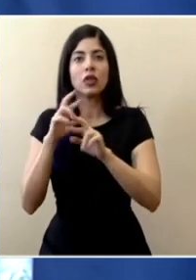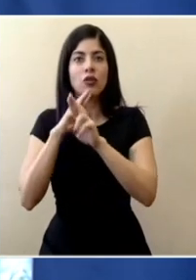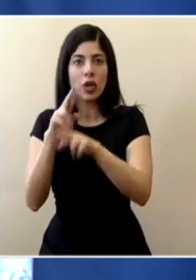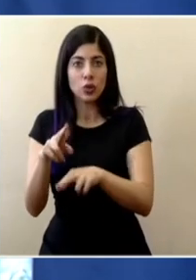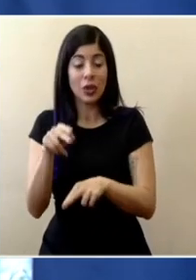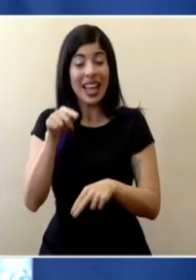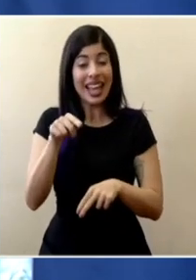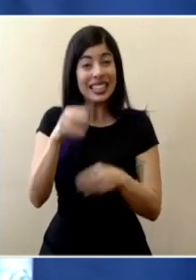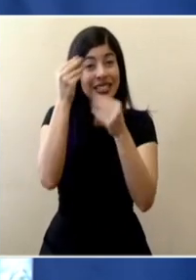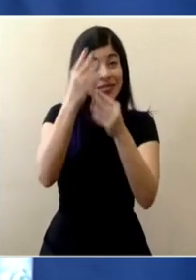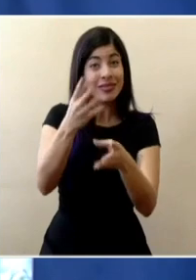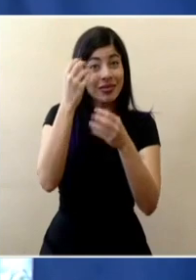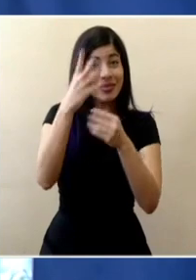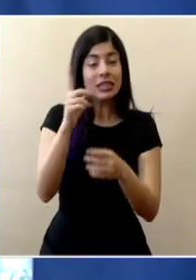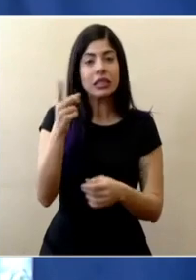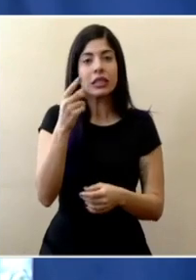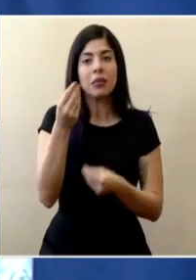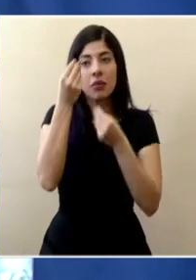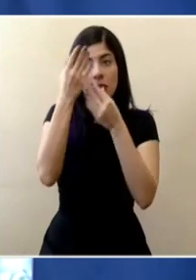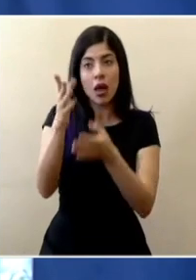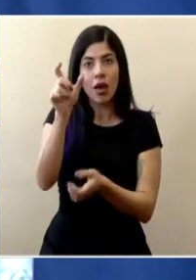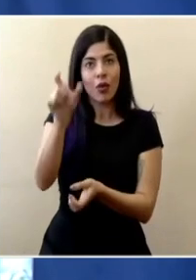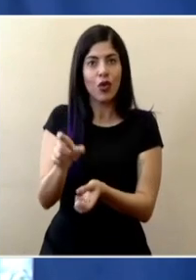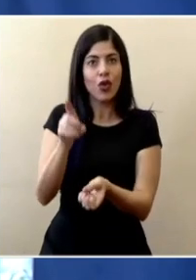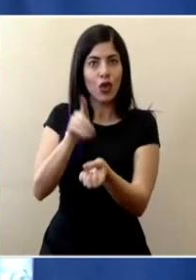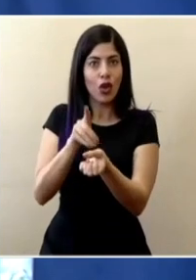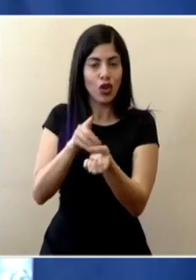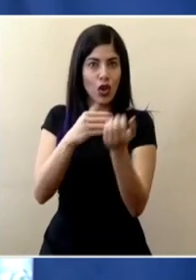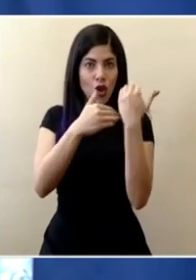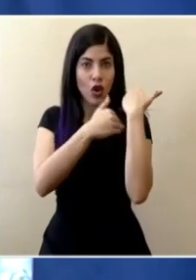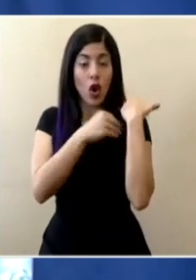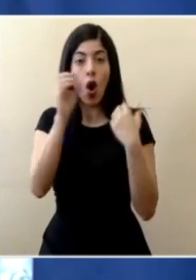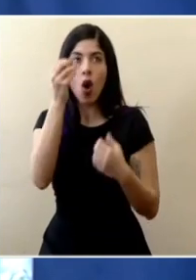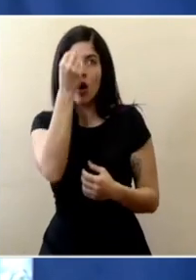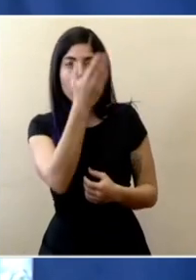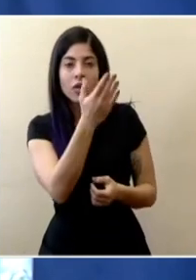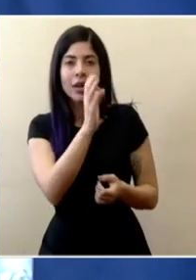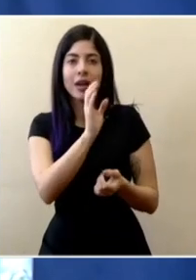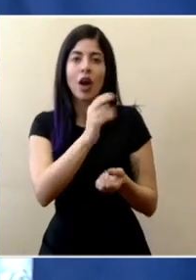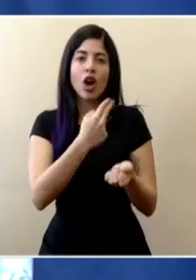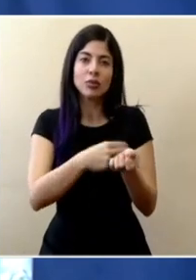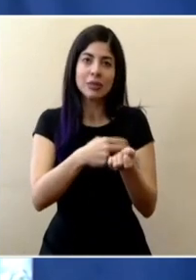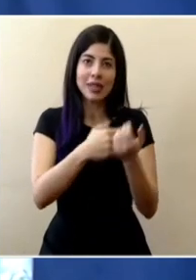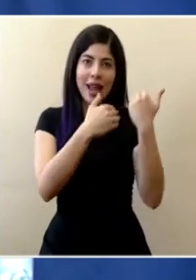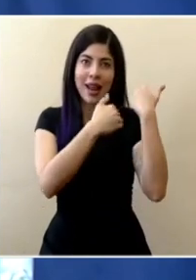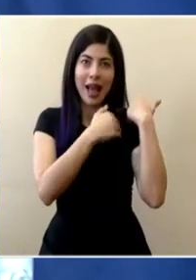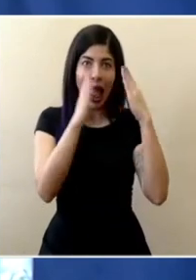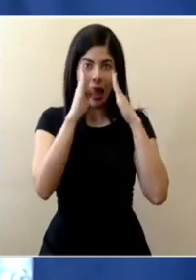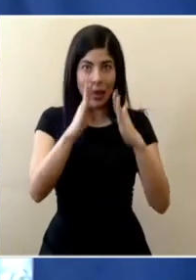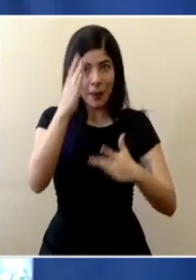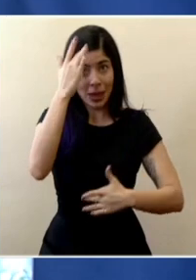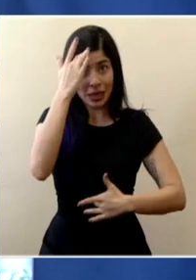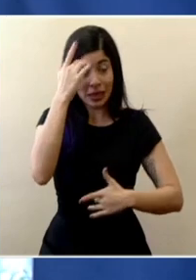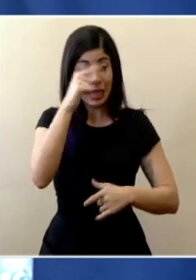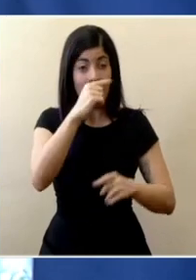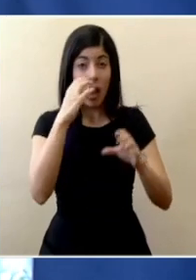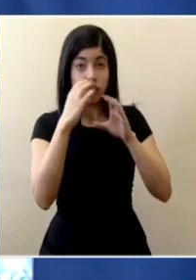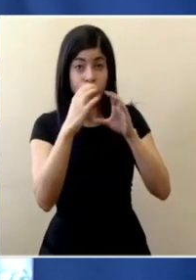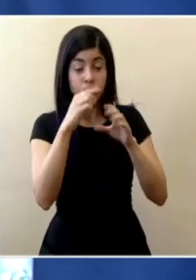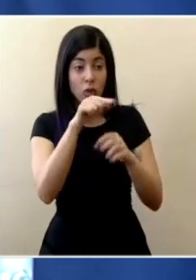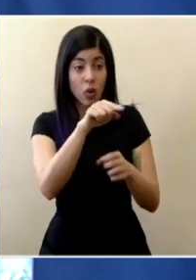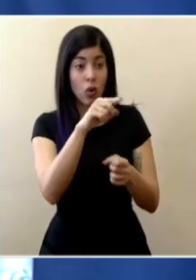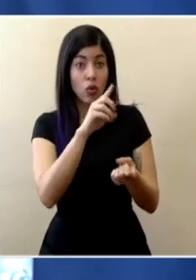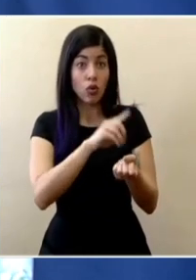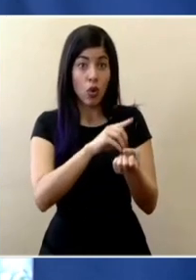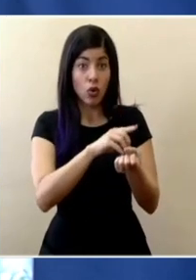reporte se hace al médico tratante o al centro de salud que atiende al paciente y esa comunicación ya del médico